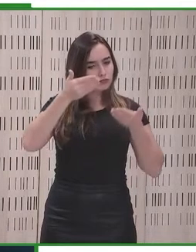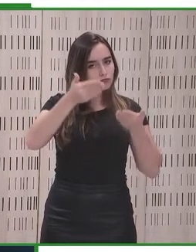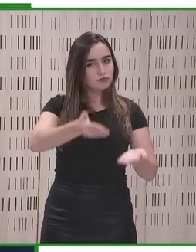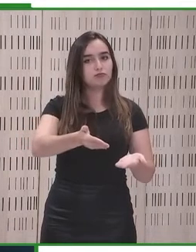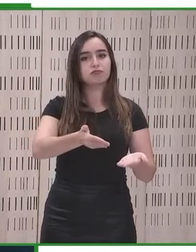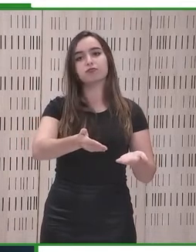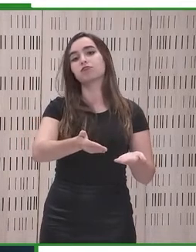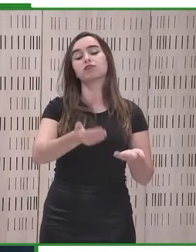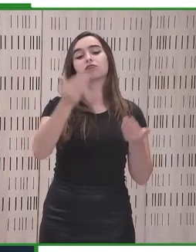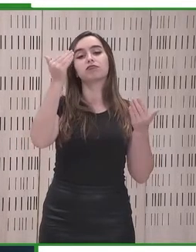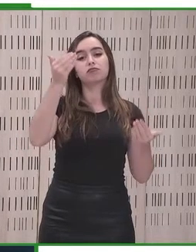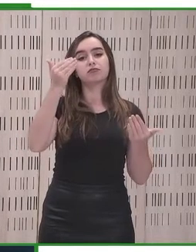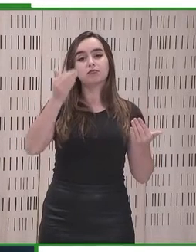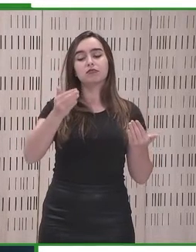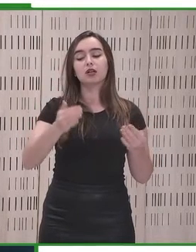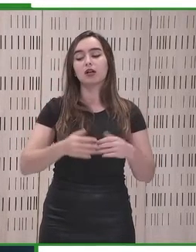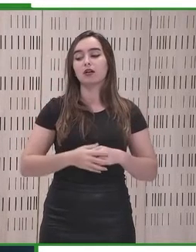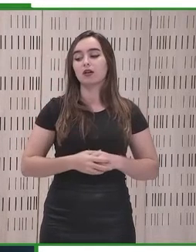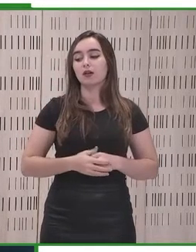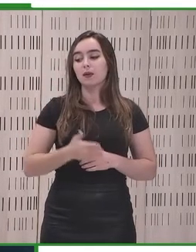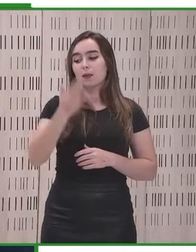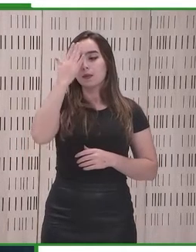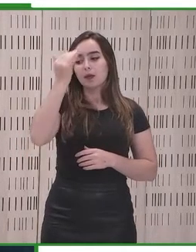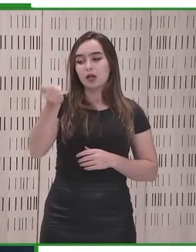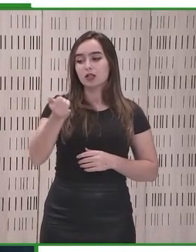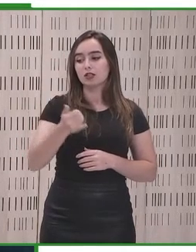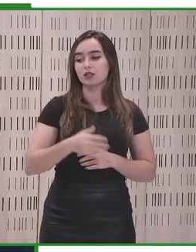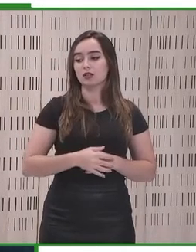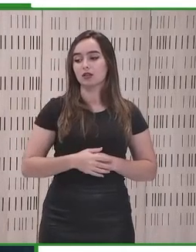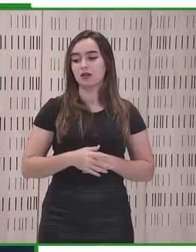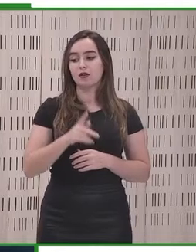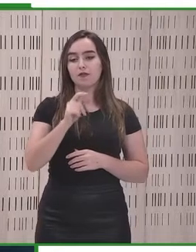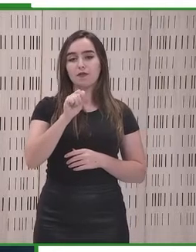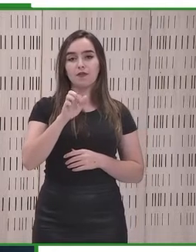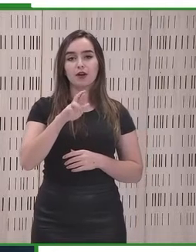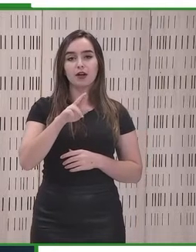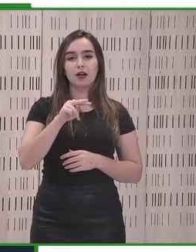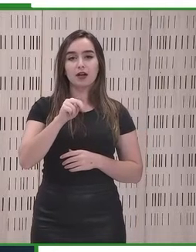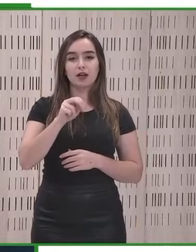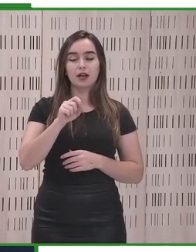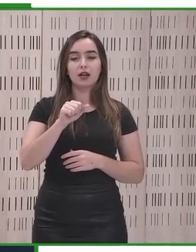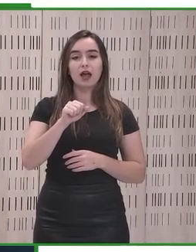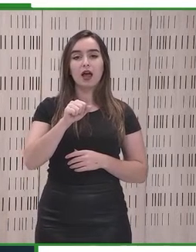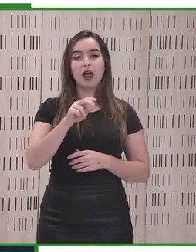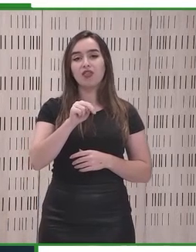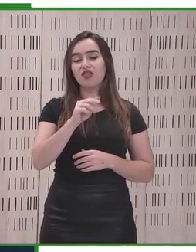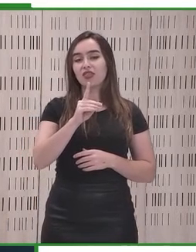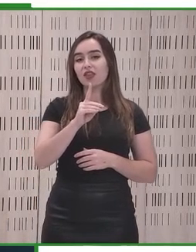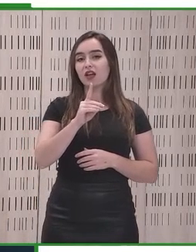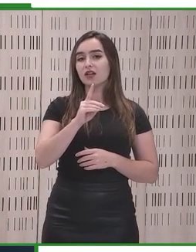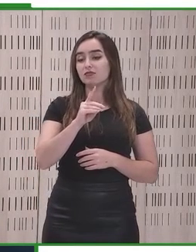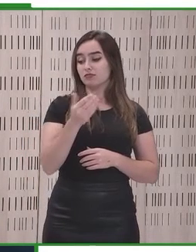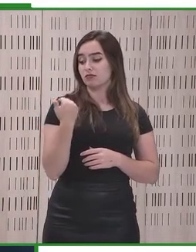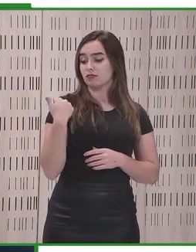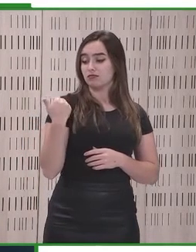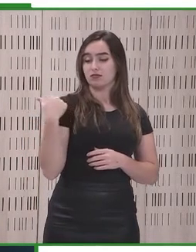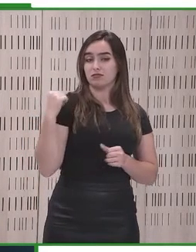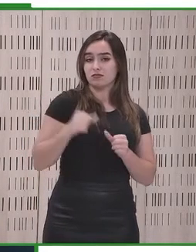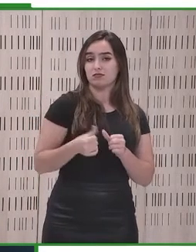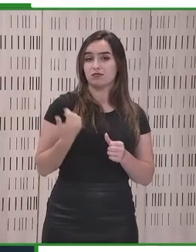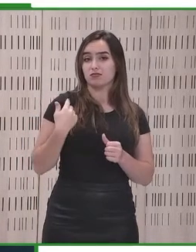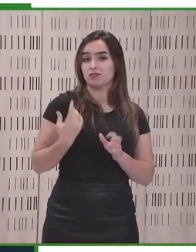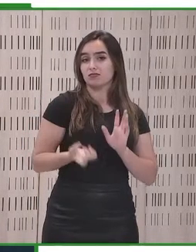reconocimiento, a un premio creado entonces y que consiste en una